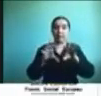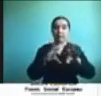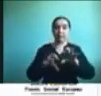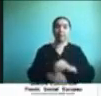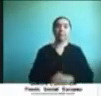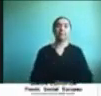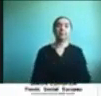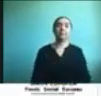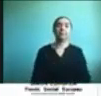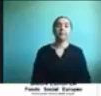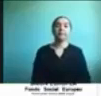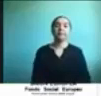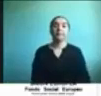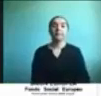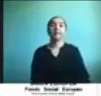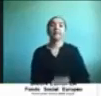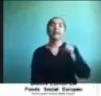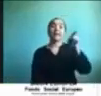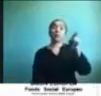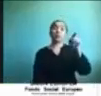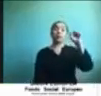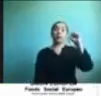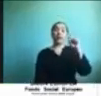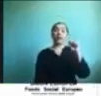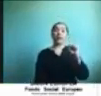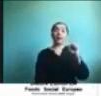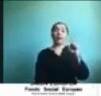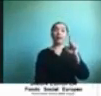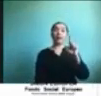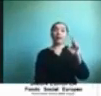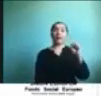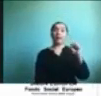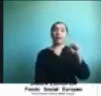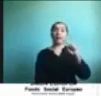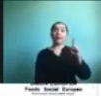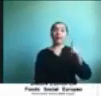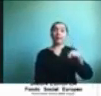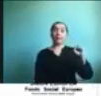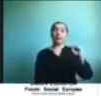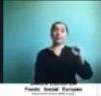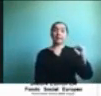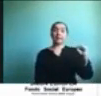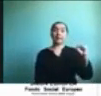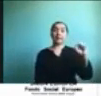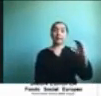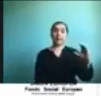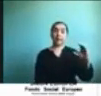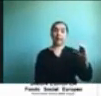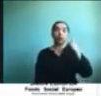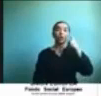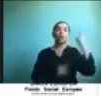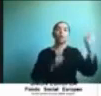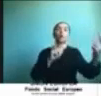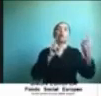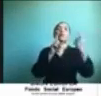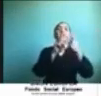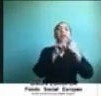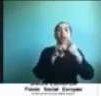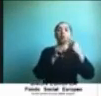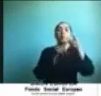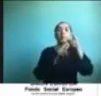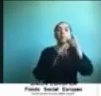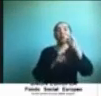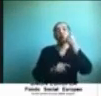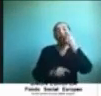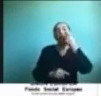y acá tenemos a la sac que si bien nosotros no tenemos una colaboración directa los conocemos y sabemos que son muy utilizados los